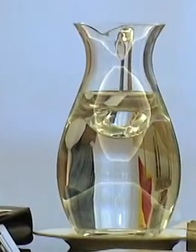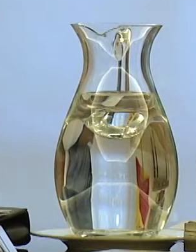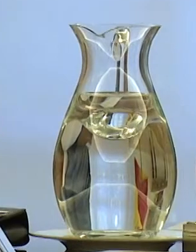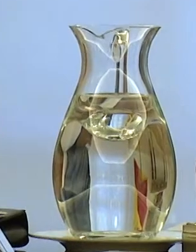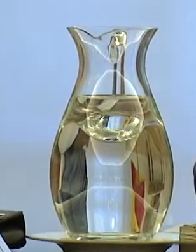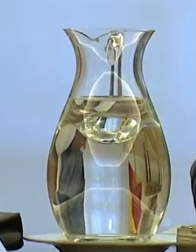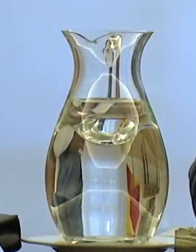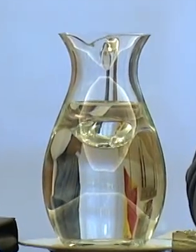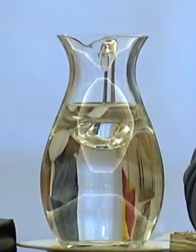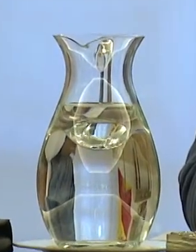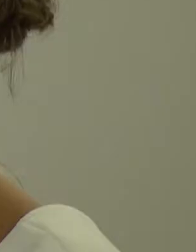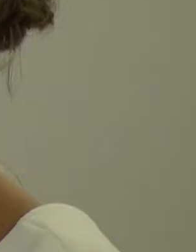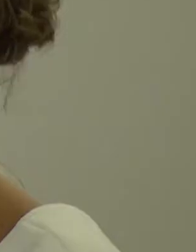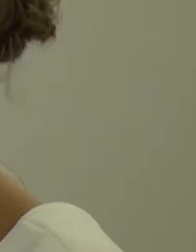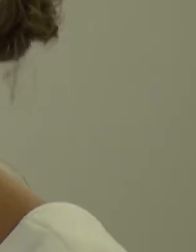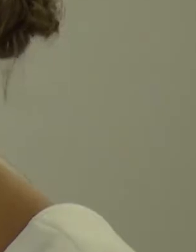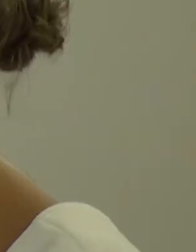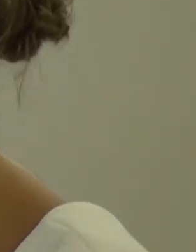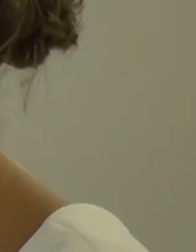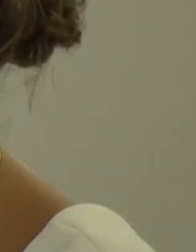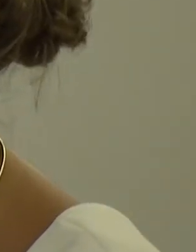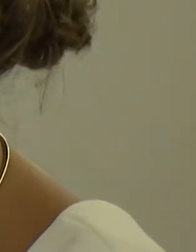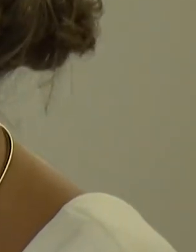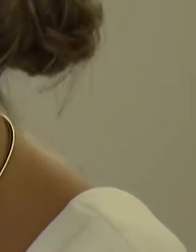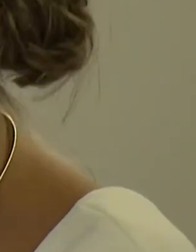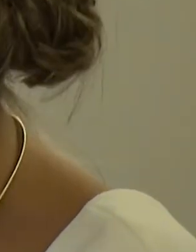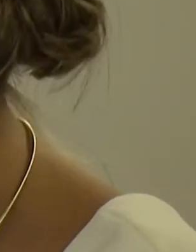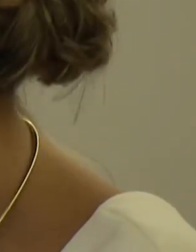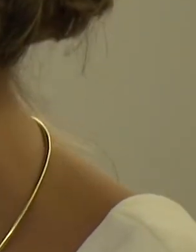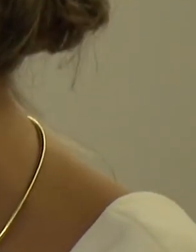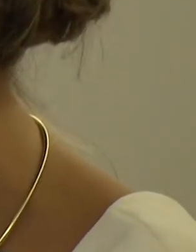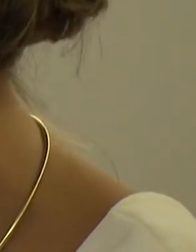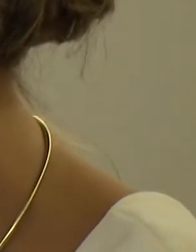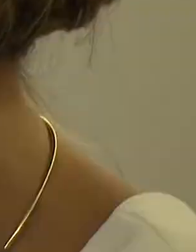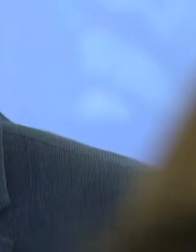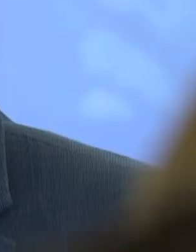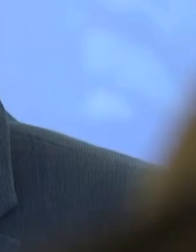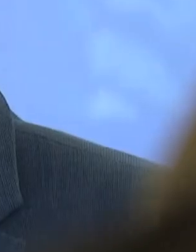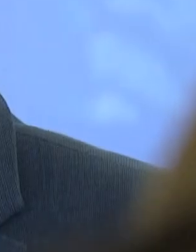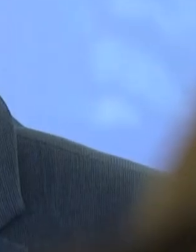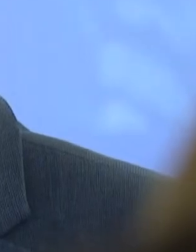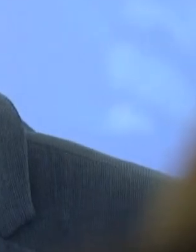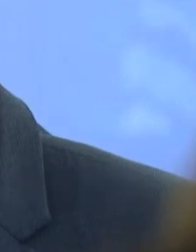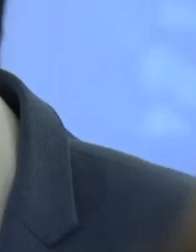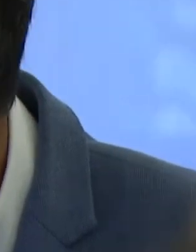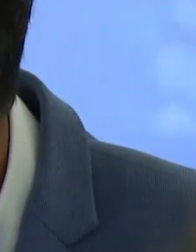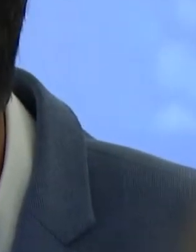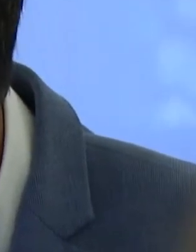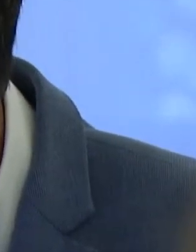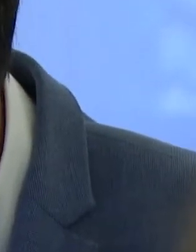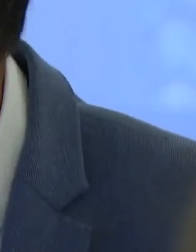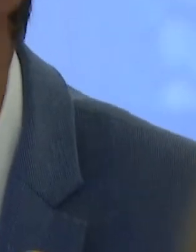que se refieren a dos líneas, como digo, del Next Generation EU. Una primera sobre inversiones en agricultura de